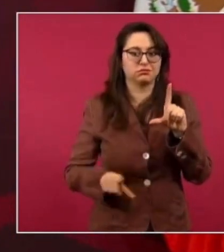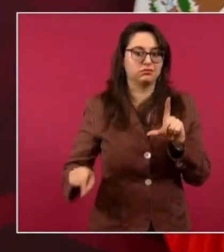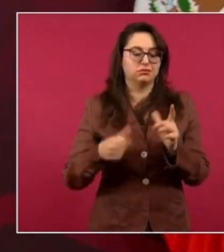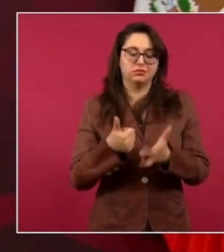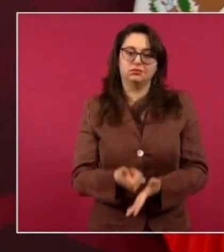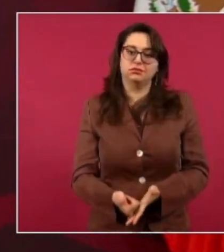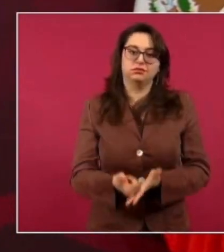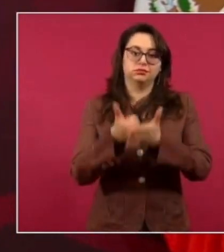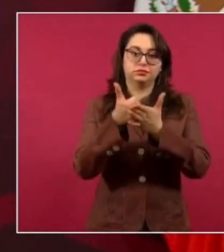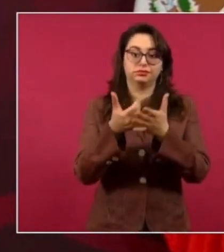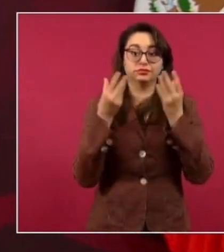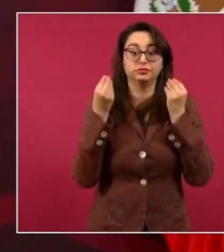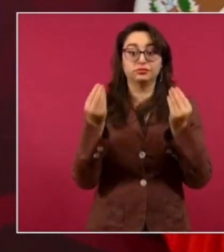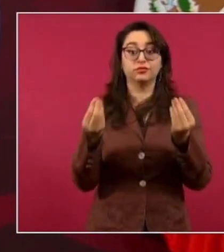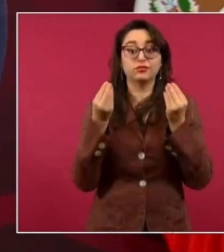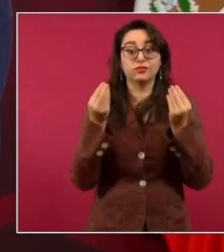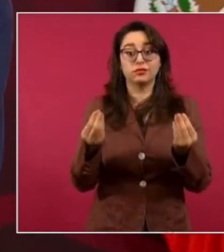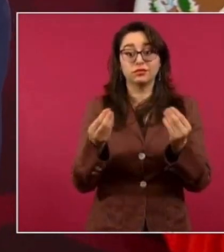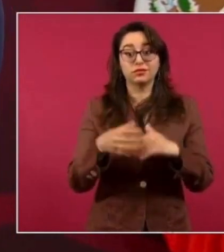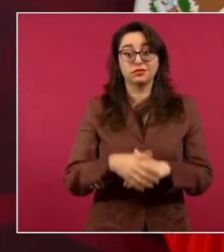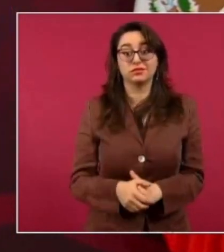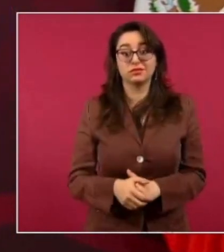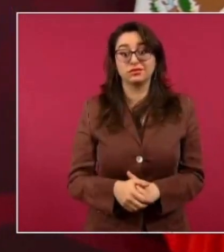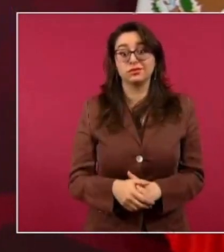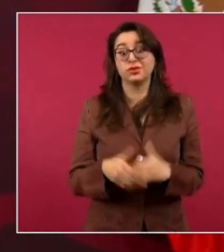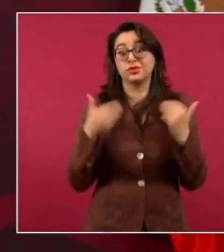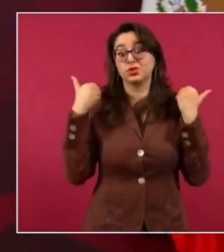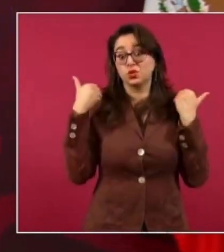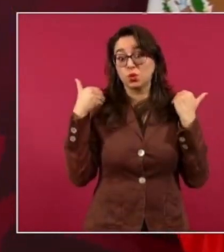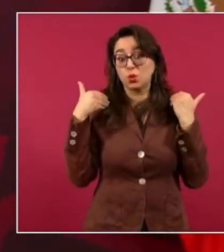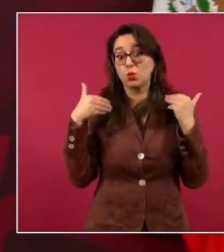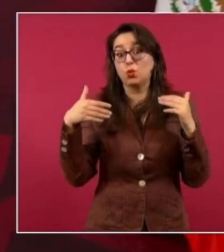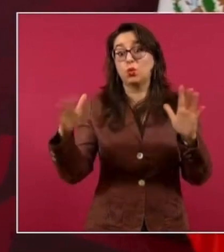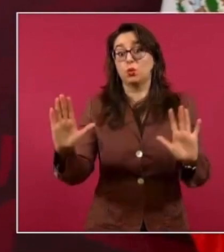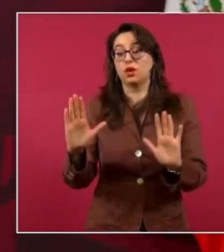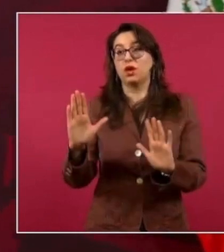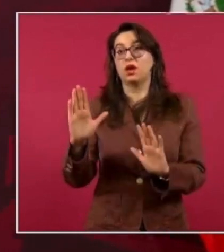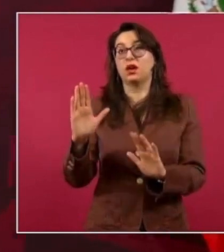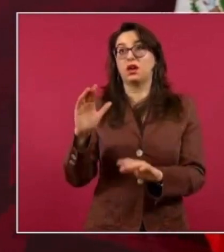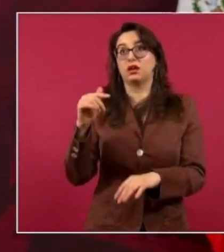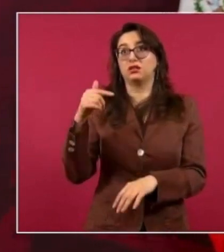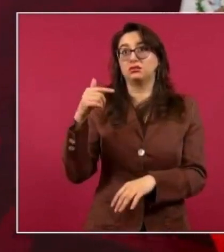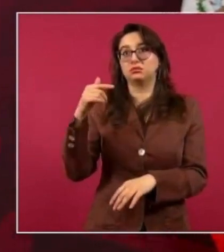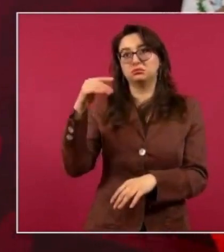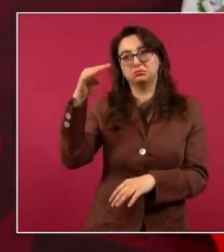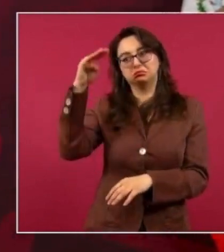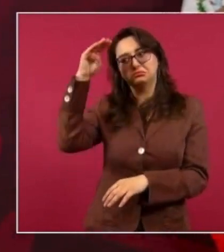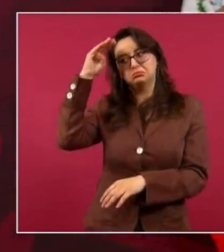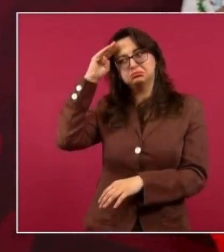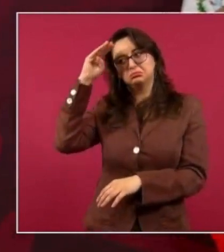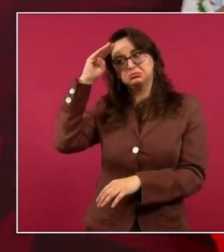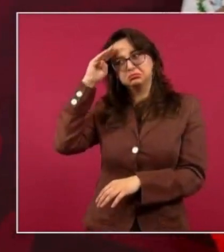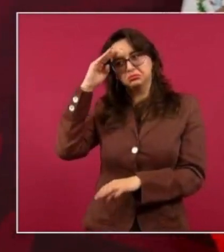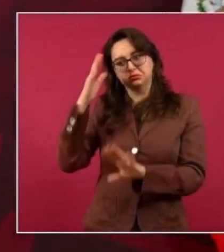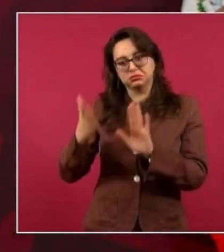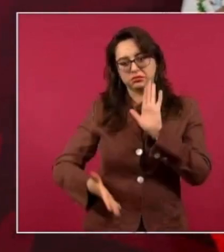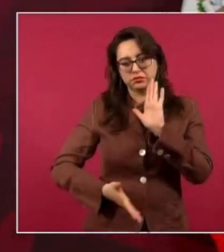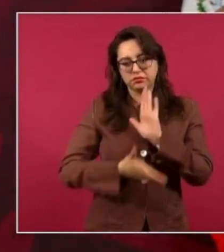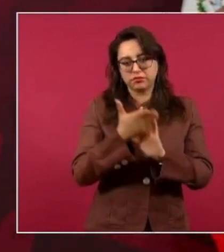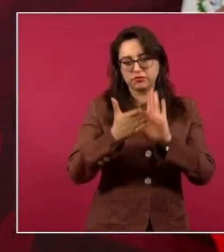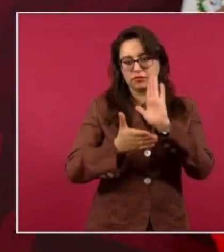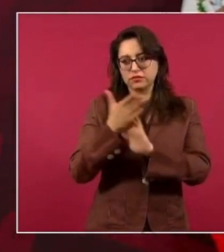estas 13 plantas, nos lleva 10 años